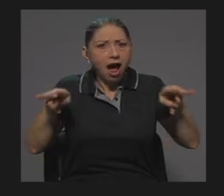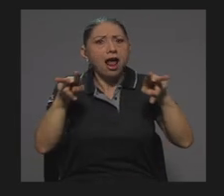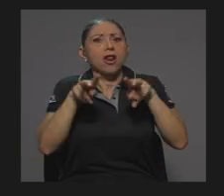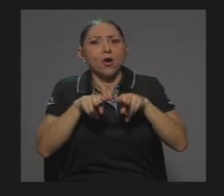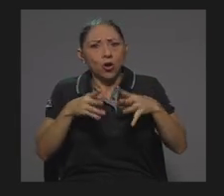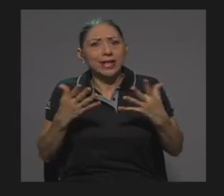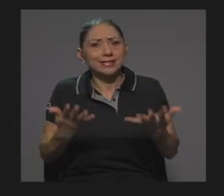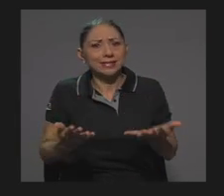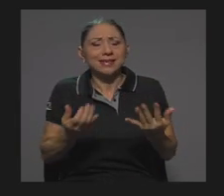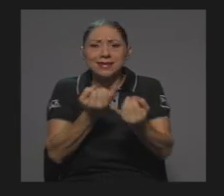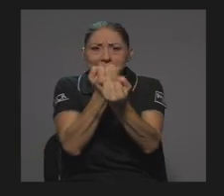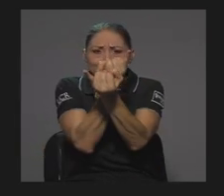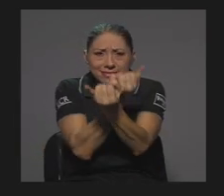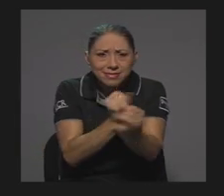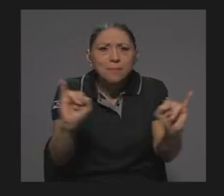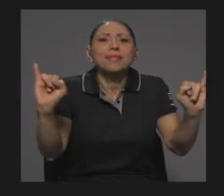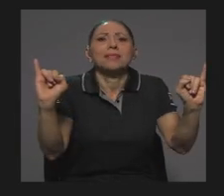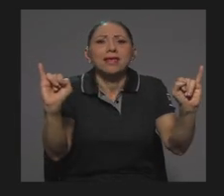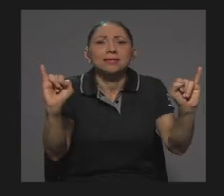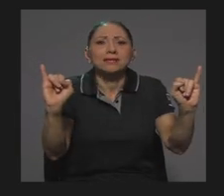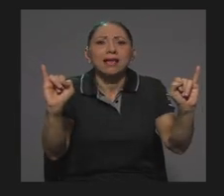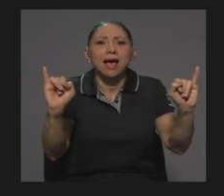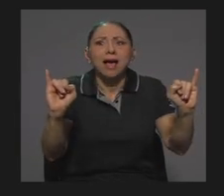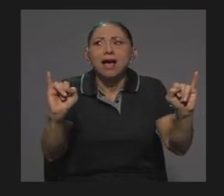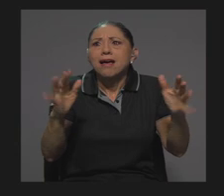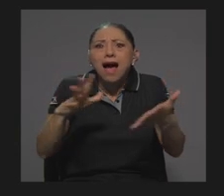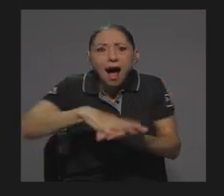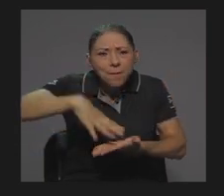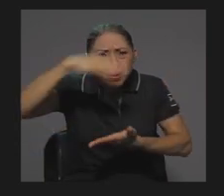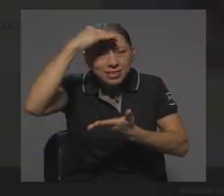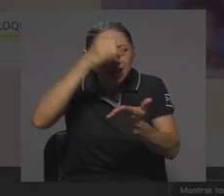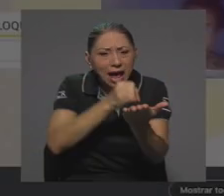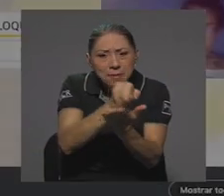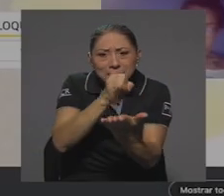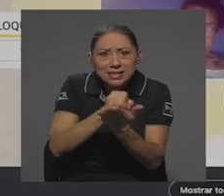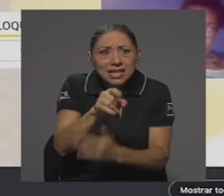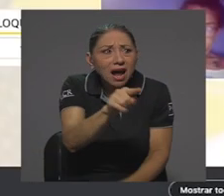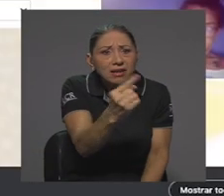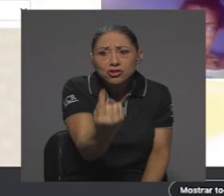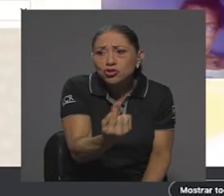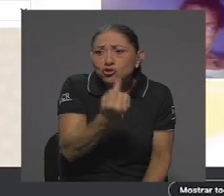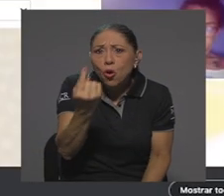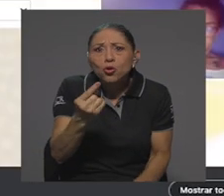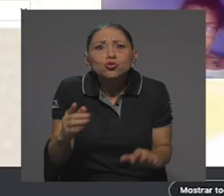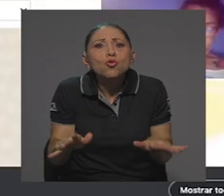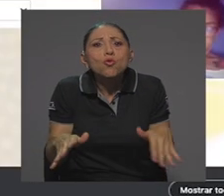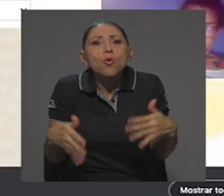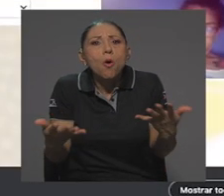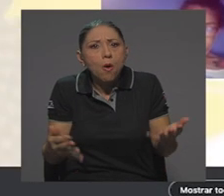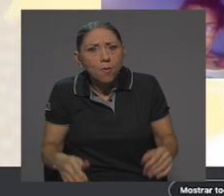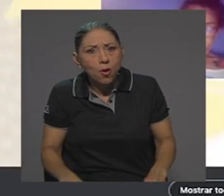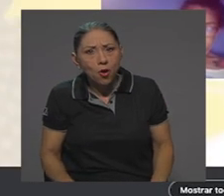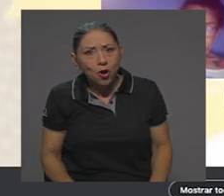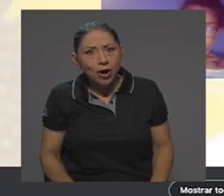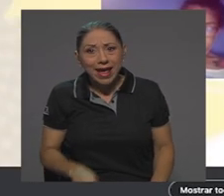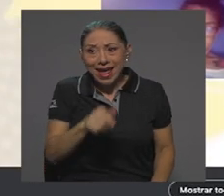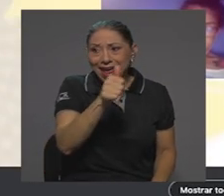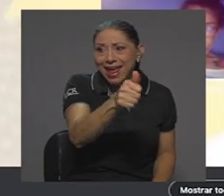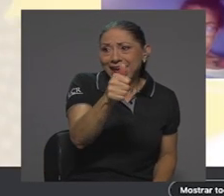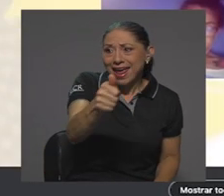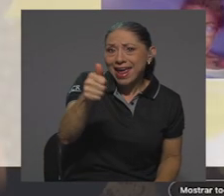de independencia, de cómo aprender a investigar ellos solos, de cómo aprender a ellos